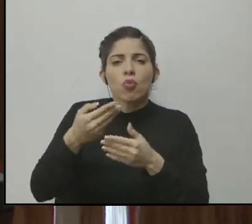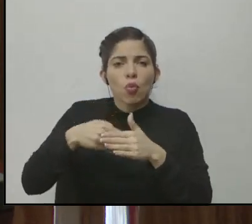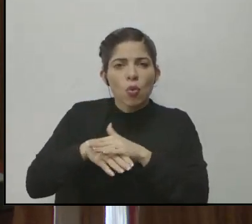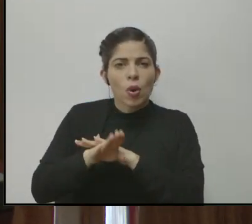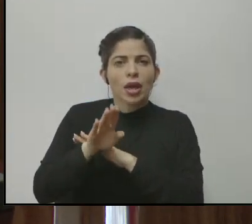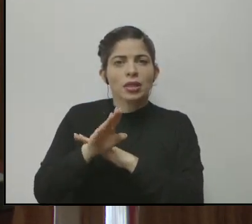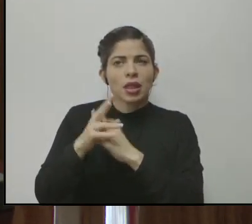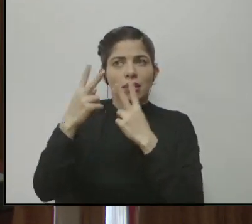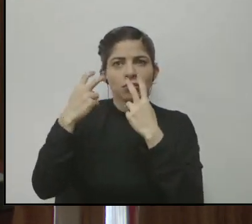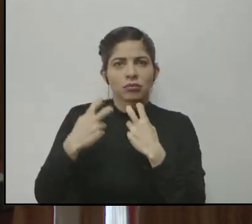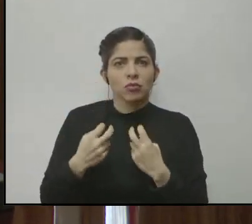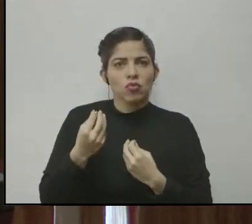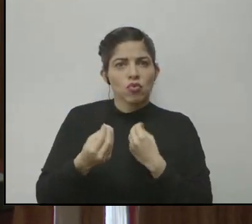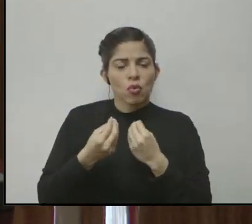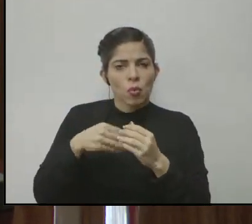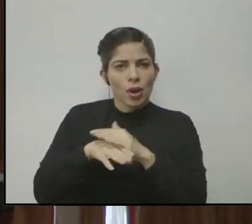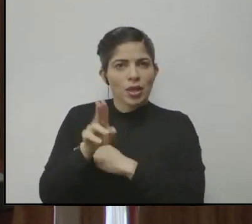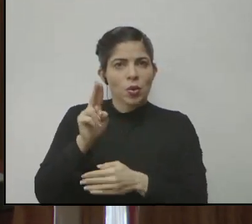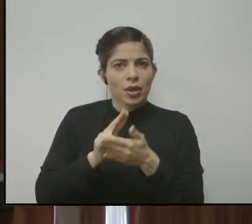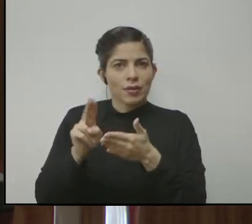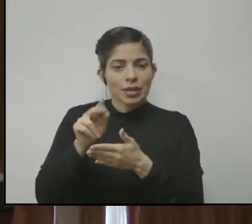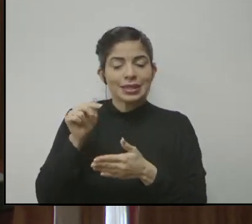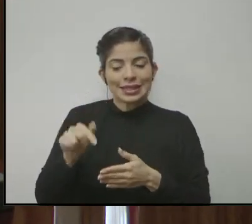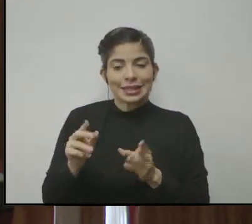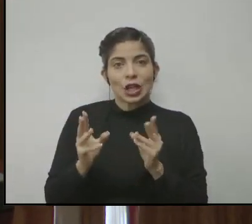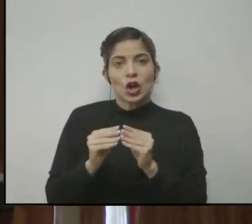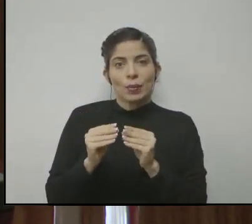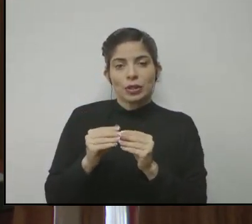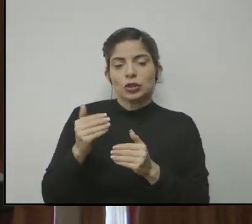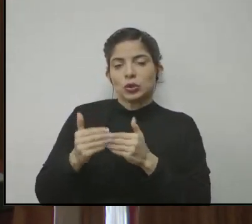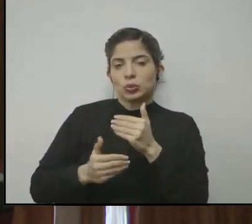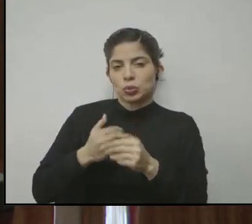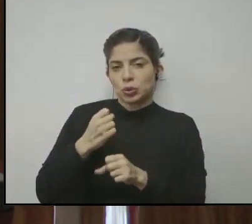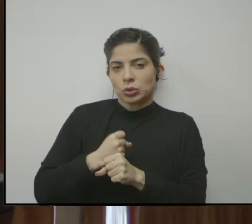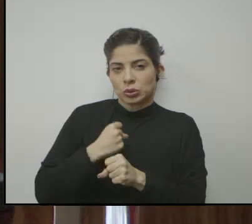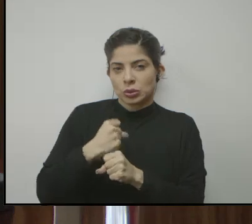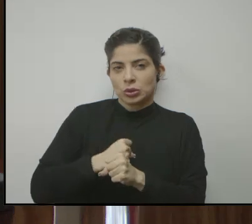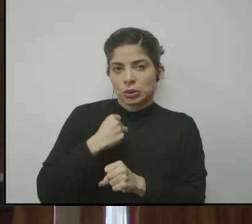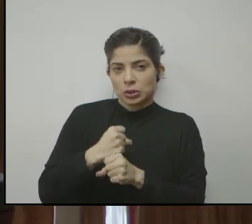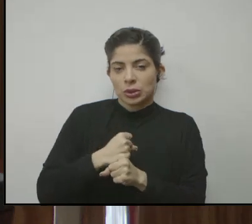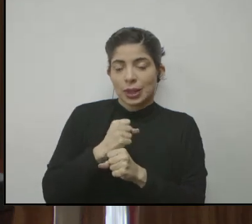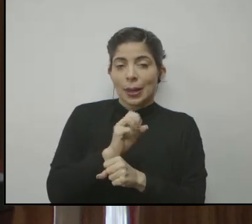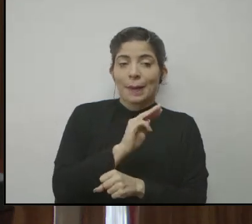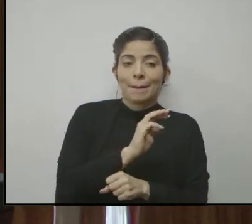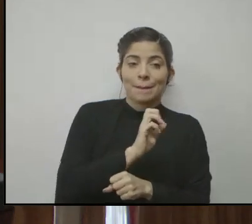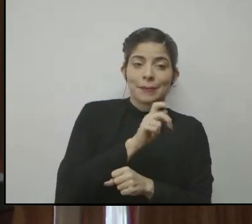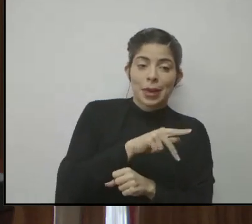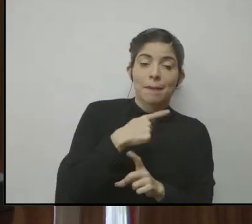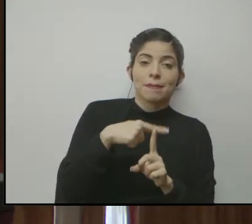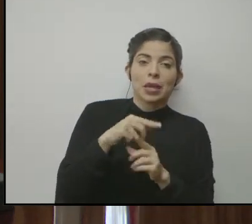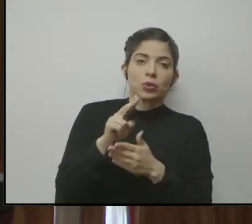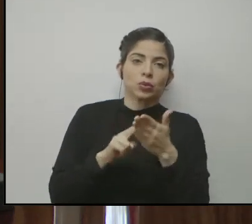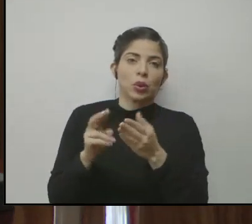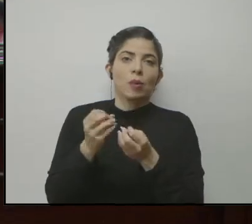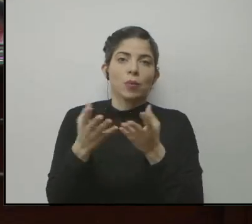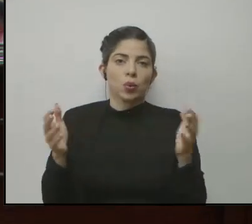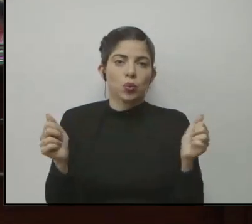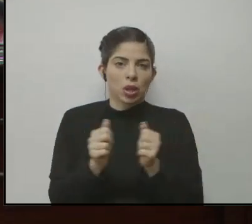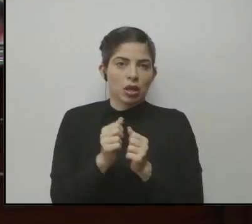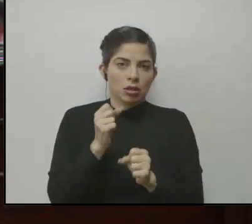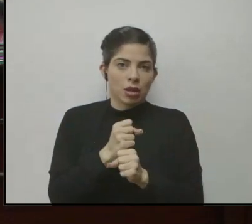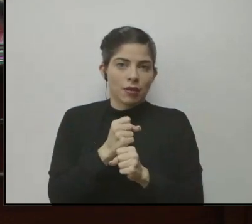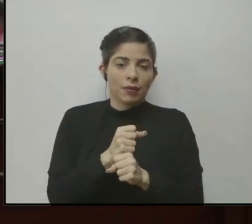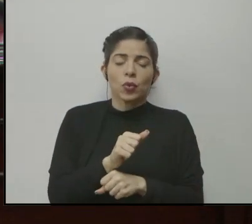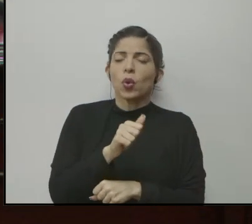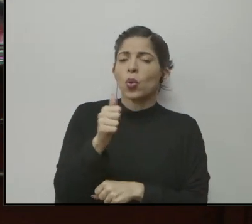las pruebas, así es que esta comisión ha venido trabajando para hacer todo este proceso en conjunto el MEP con las universidades públicas. Otras